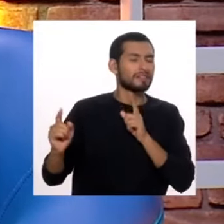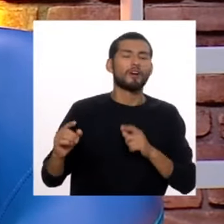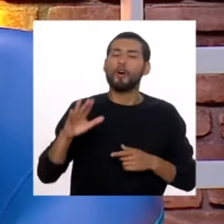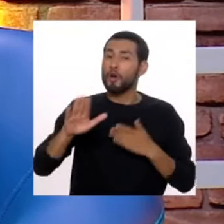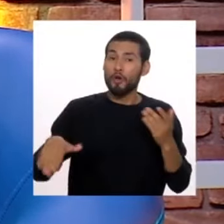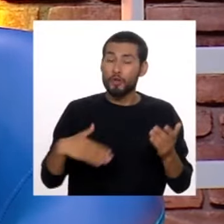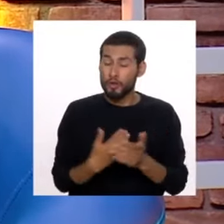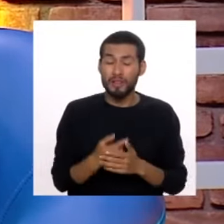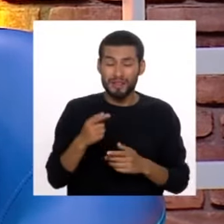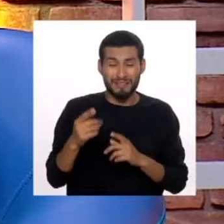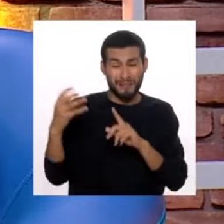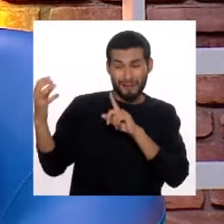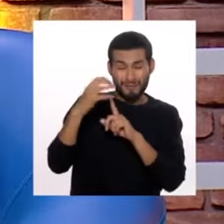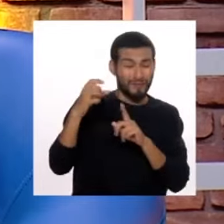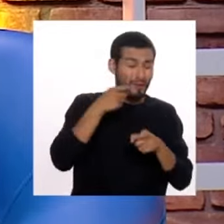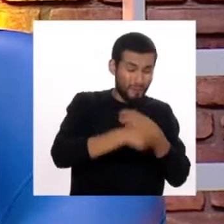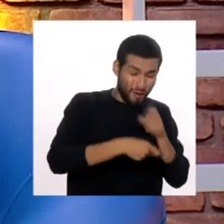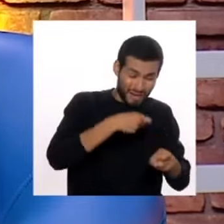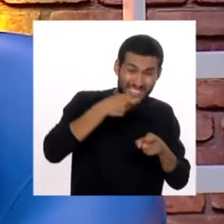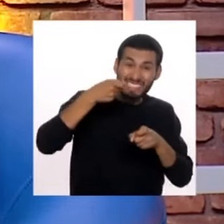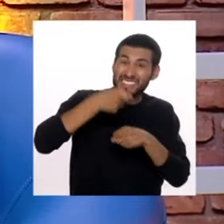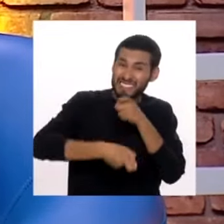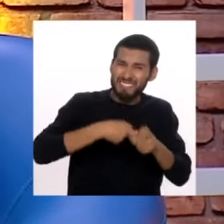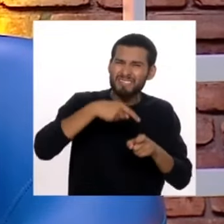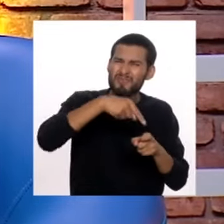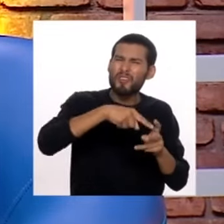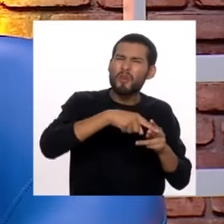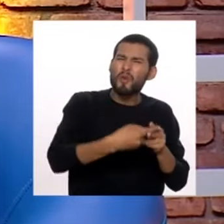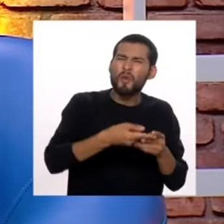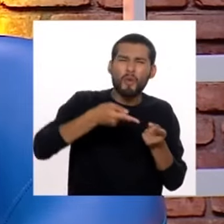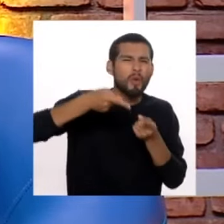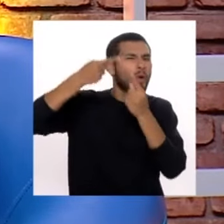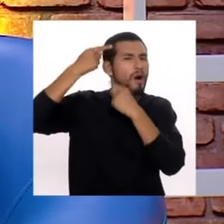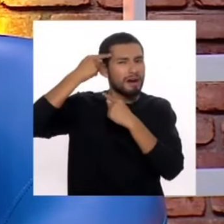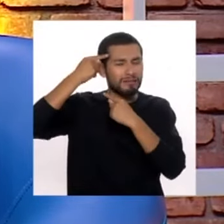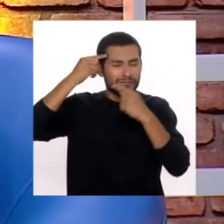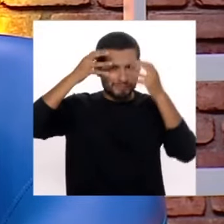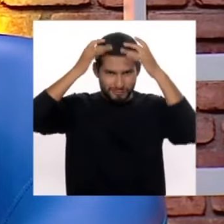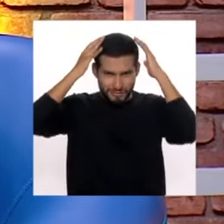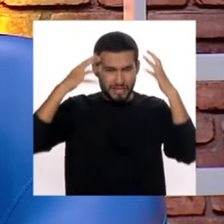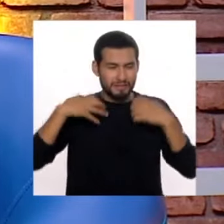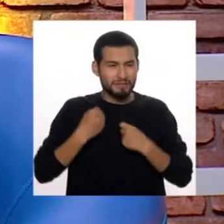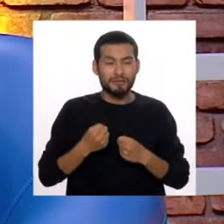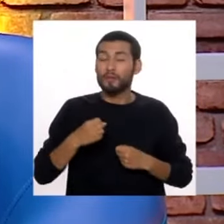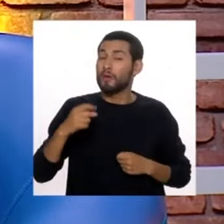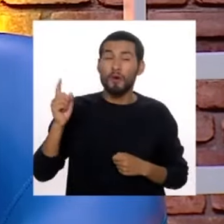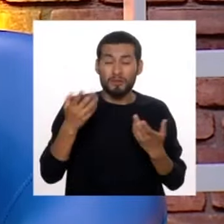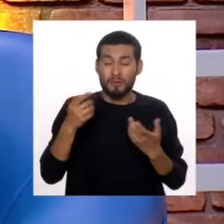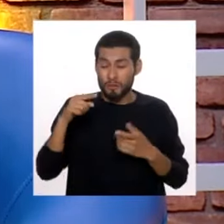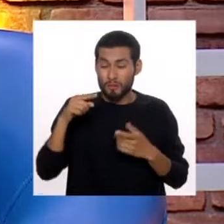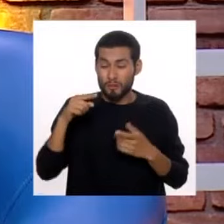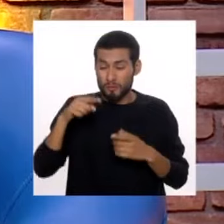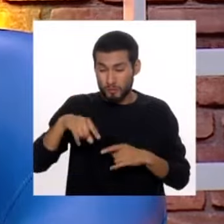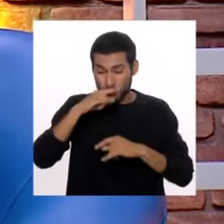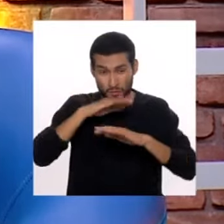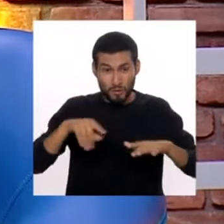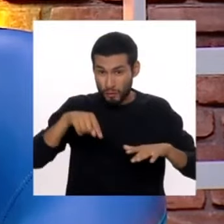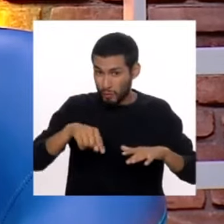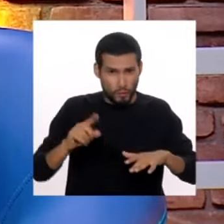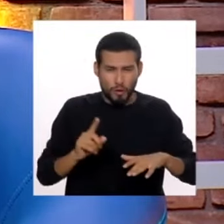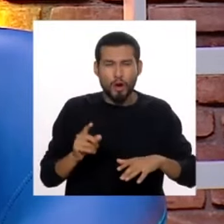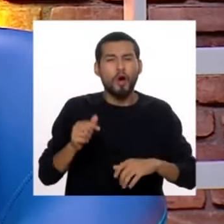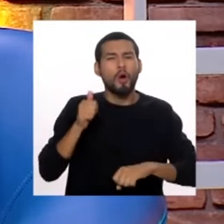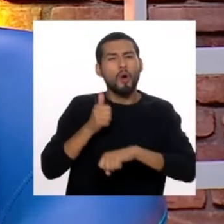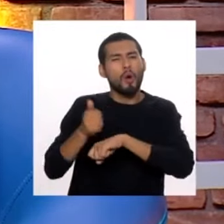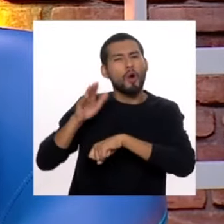actos de bullying tienen un origen en la salud mental y no tienen el origen precisamente en los niños, lo